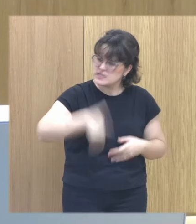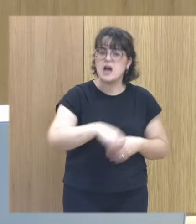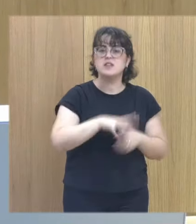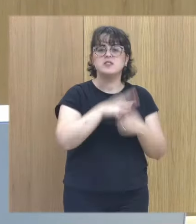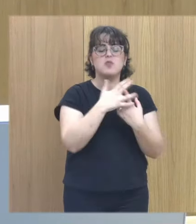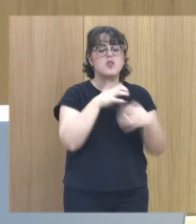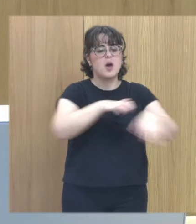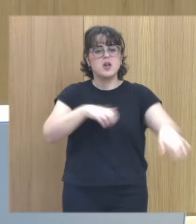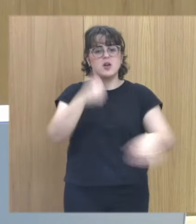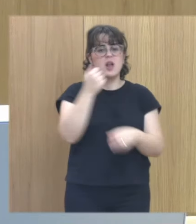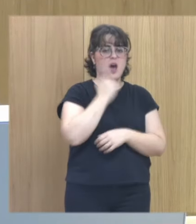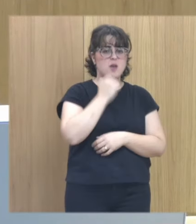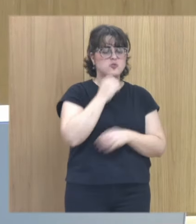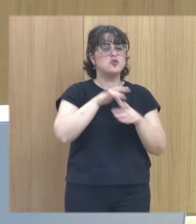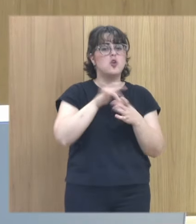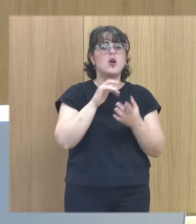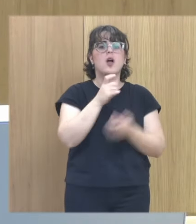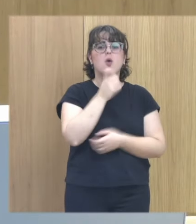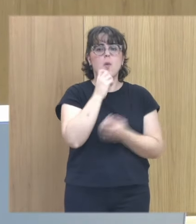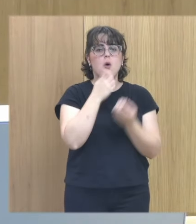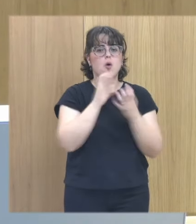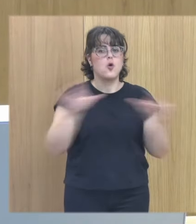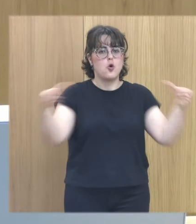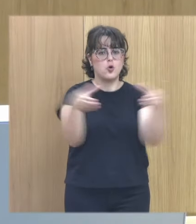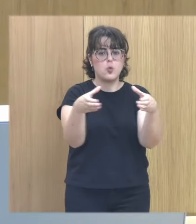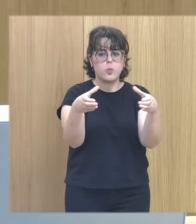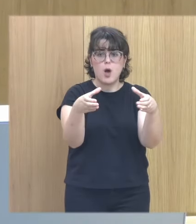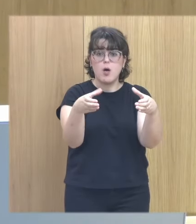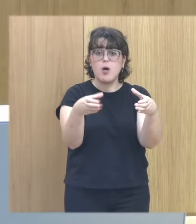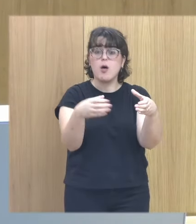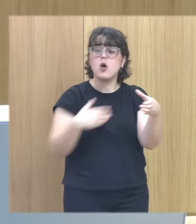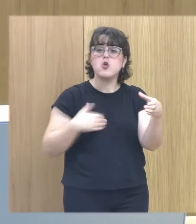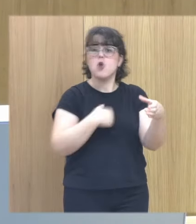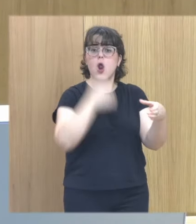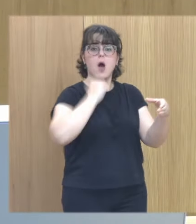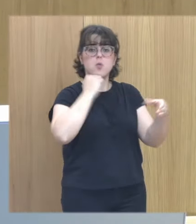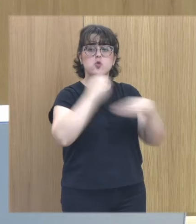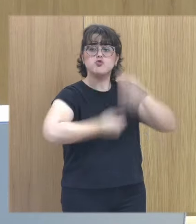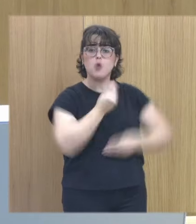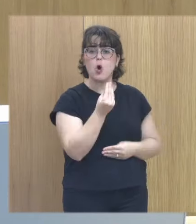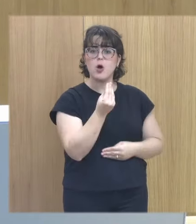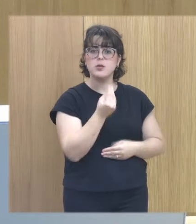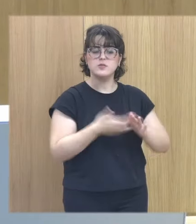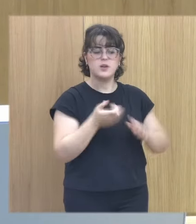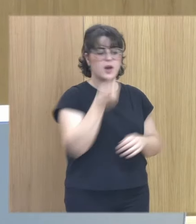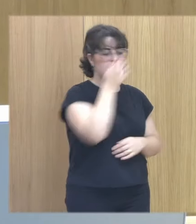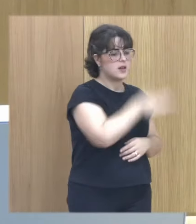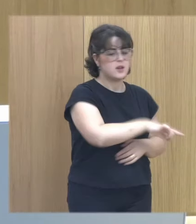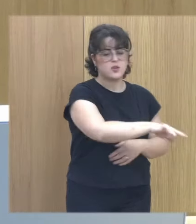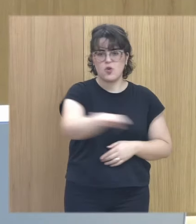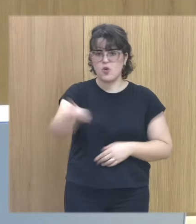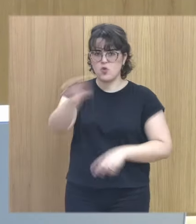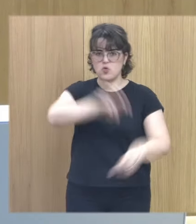casos de abuso suceden en grupo entonces el abusador o la abusadora busca varios niños todos los